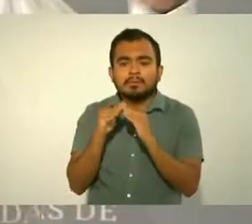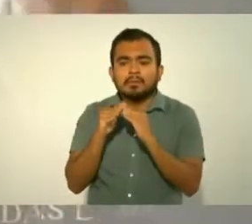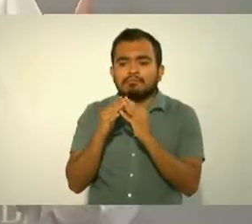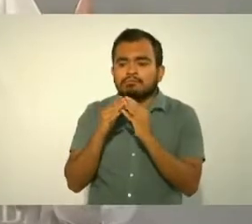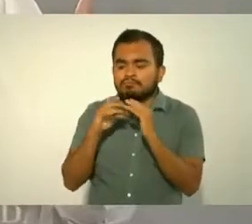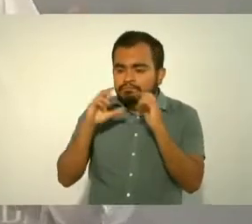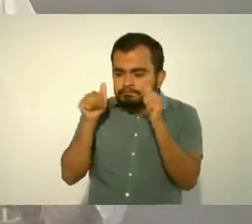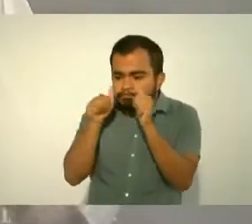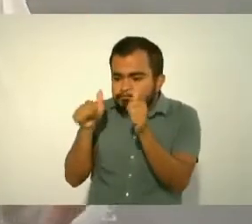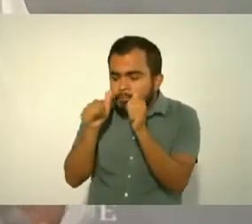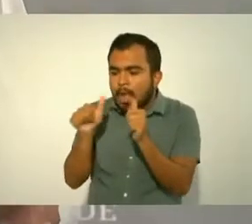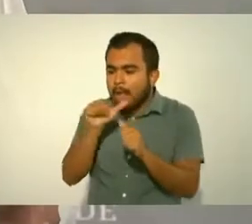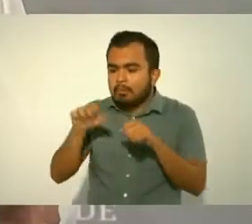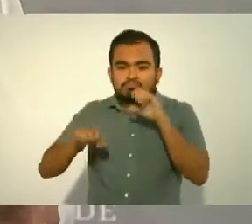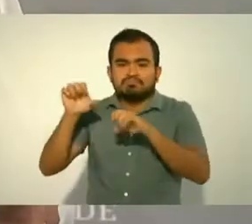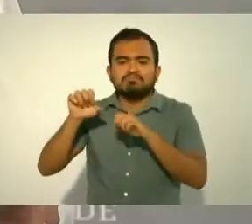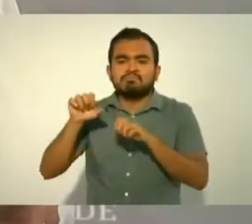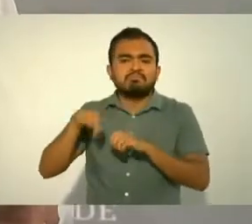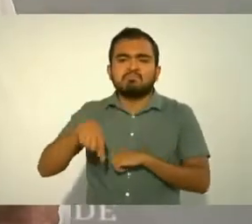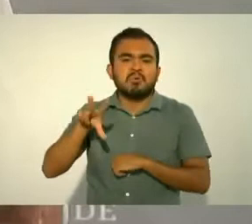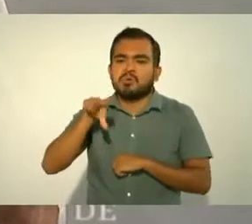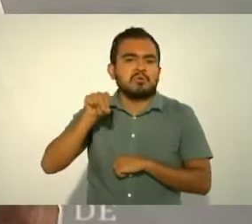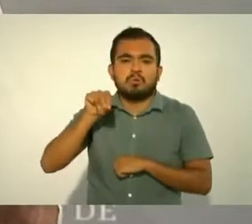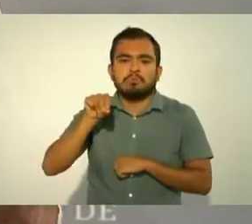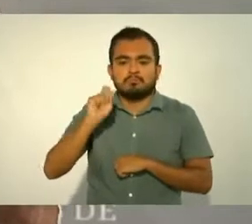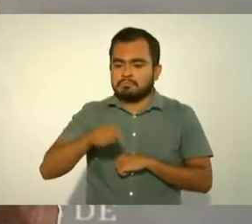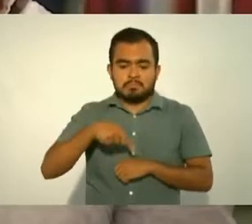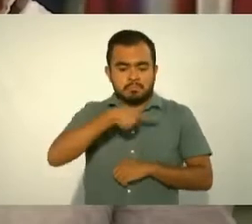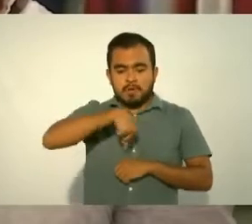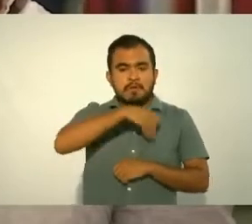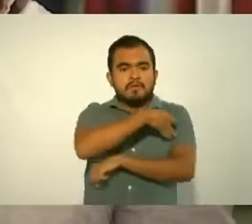cuidamos a nuestros adultos mayores